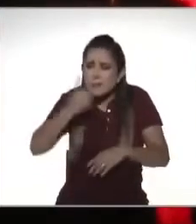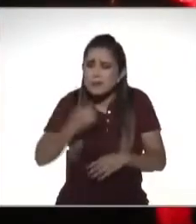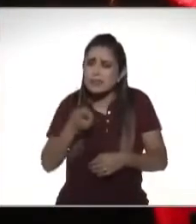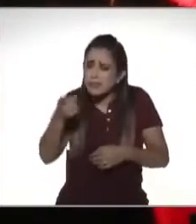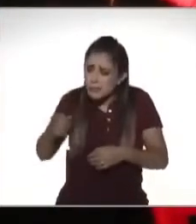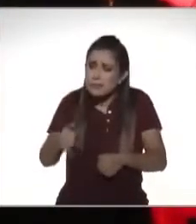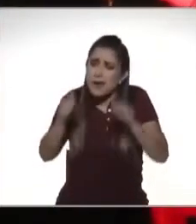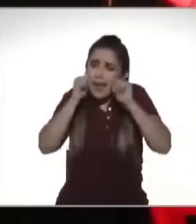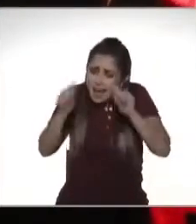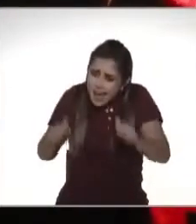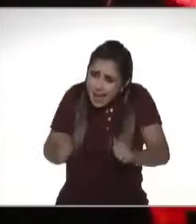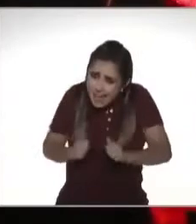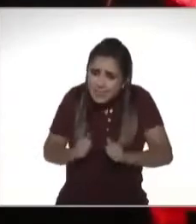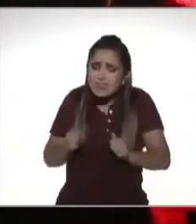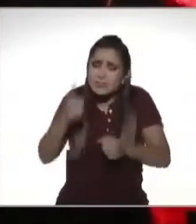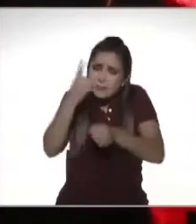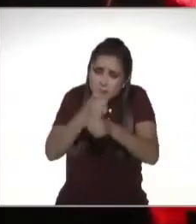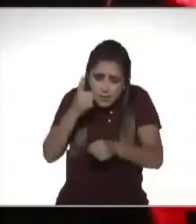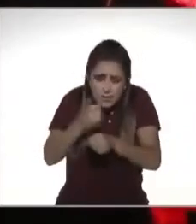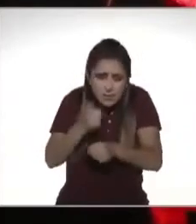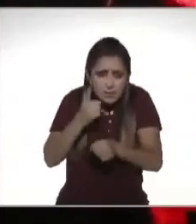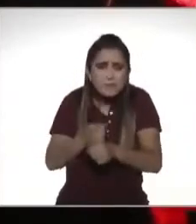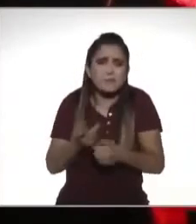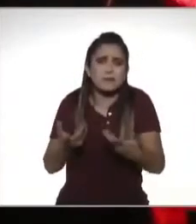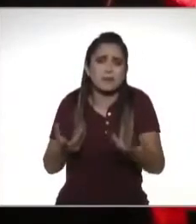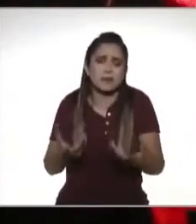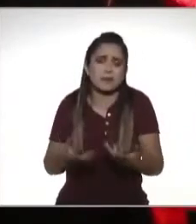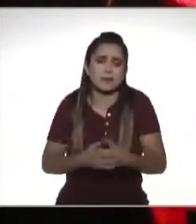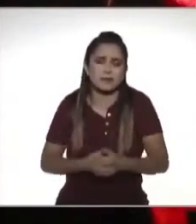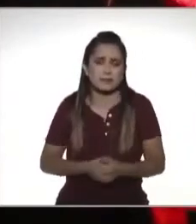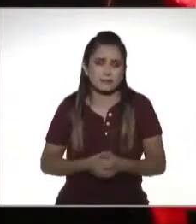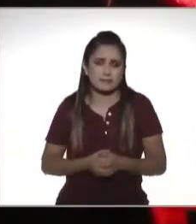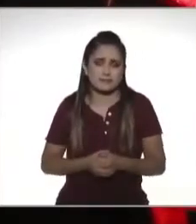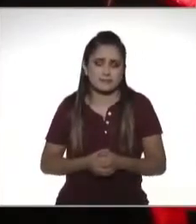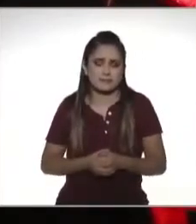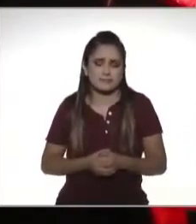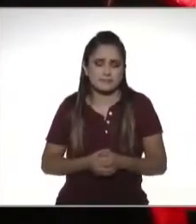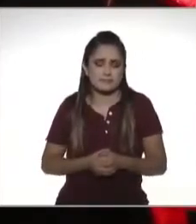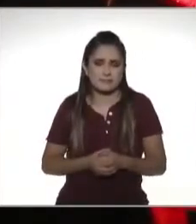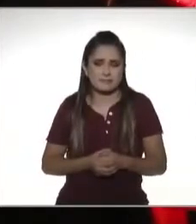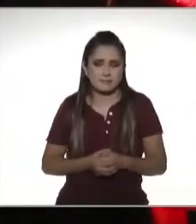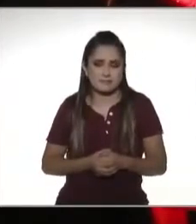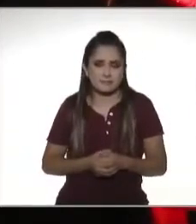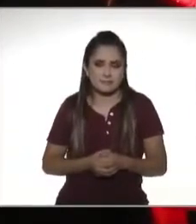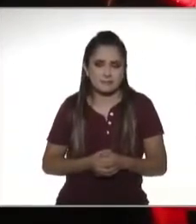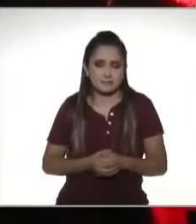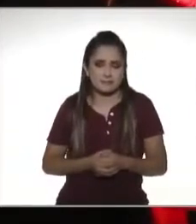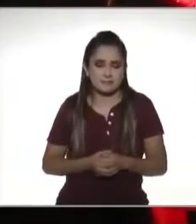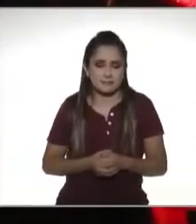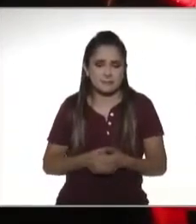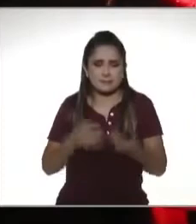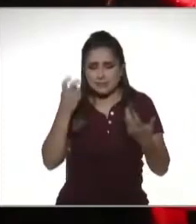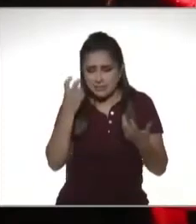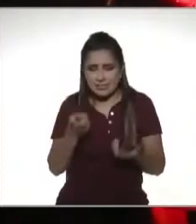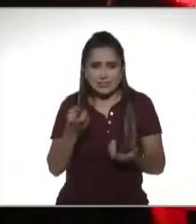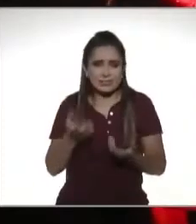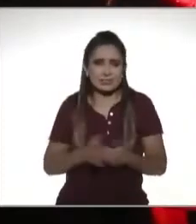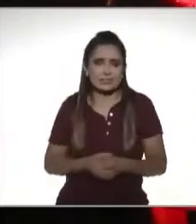dedicarme unas de no sé chobal, chubal vamos bien de esas clásicas